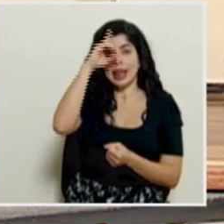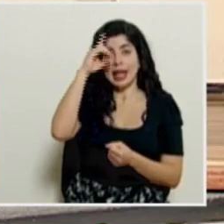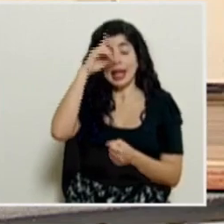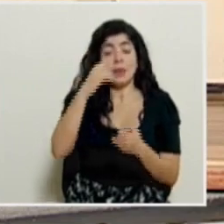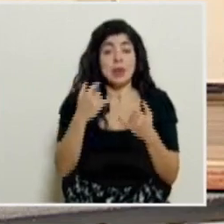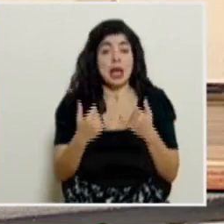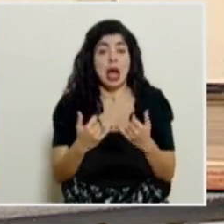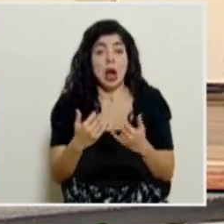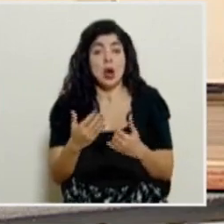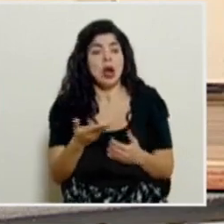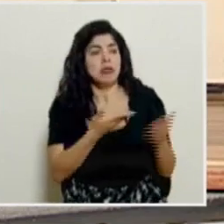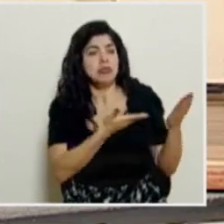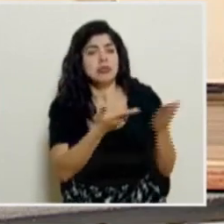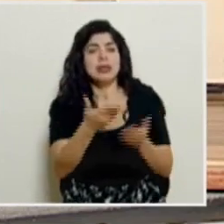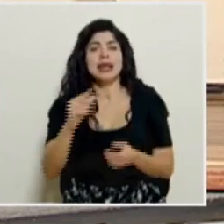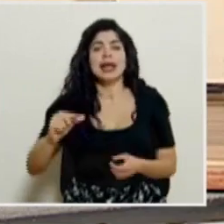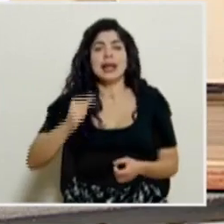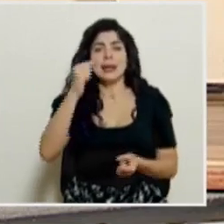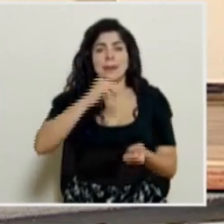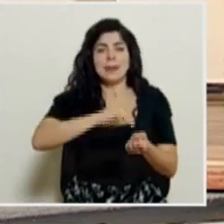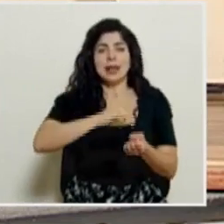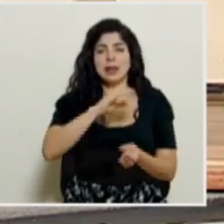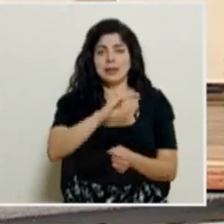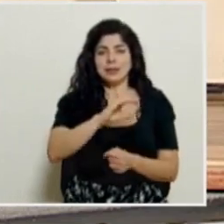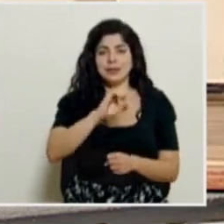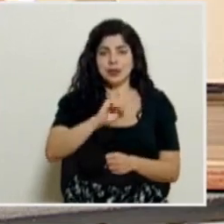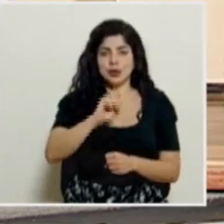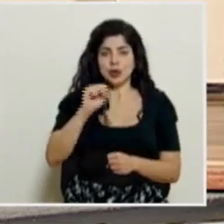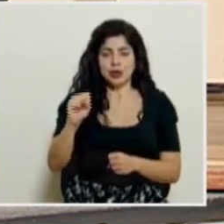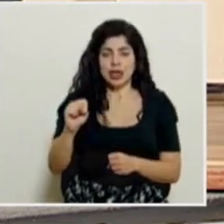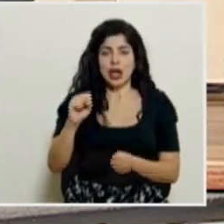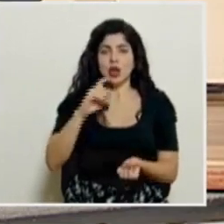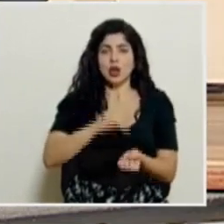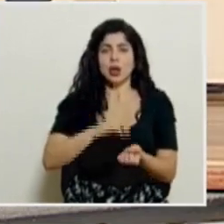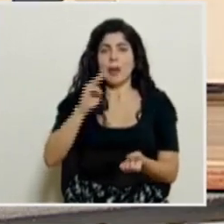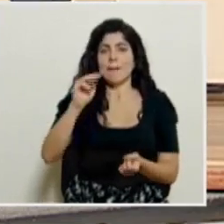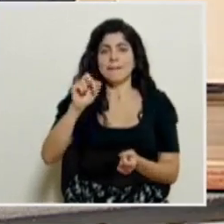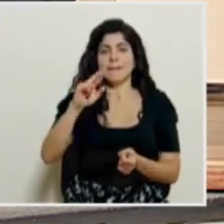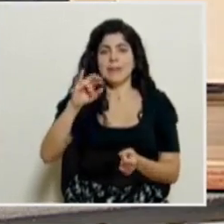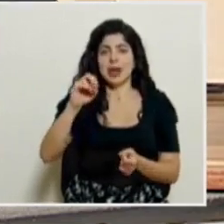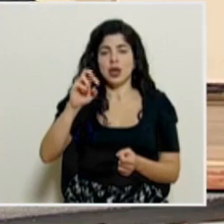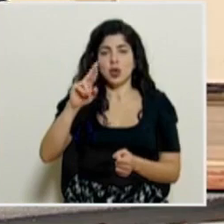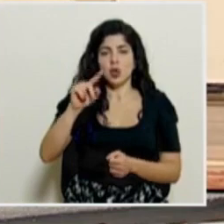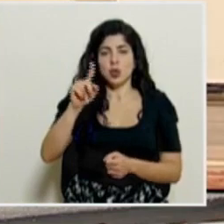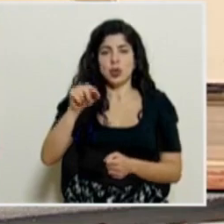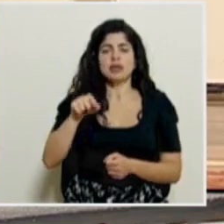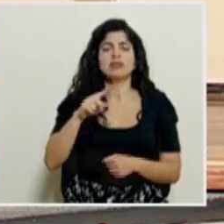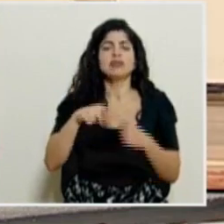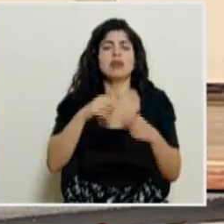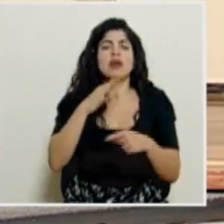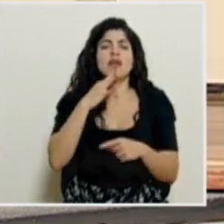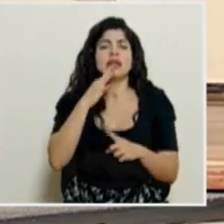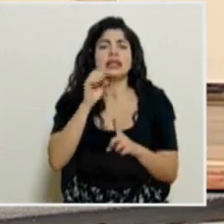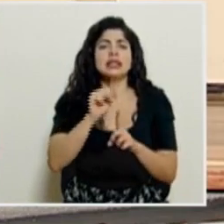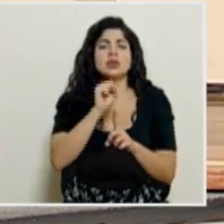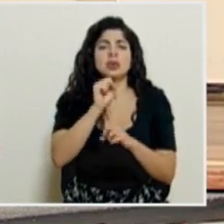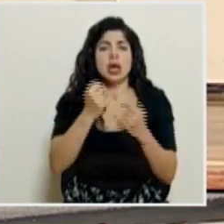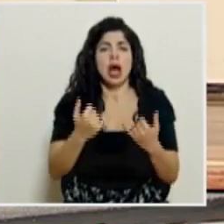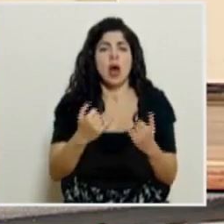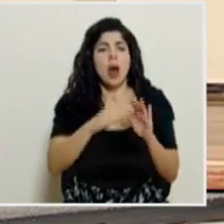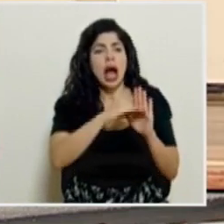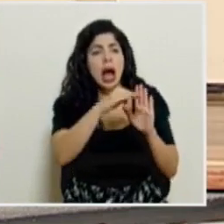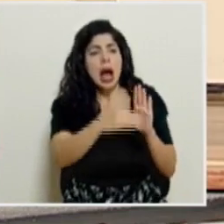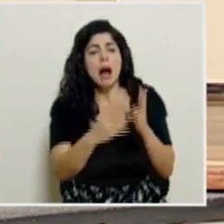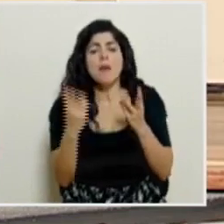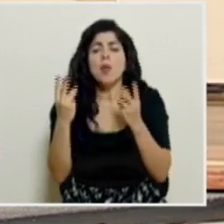Salas. A continuación, el Gerente Médico de la Caja Costarricense Seguro Social, el doctor Mario Ruiz, se va a referir sobre la situación de camas y